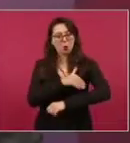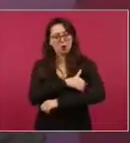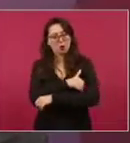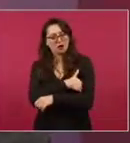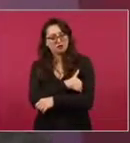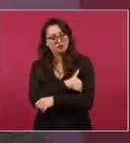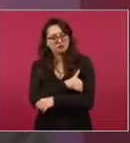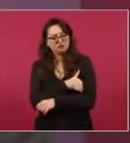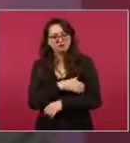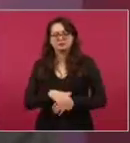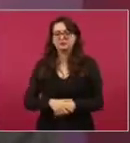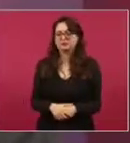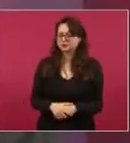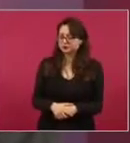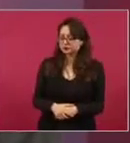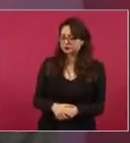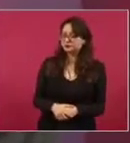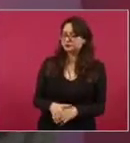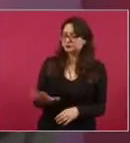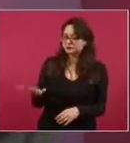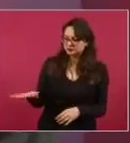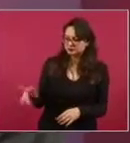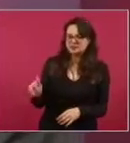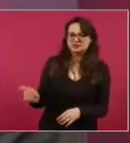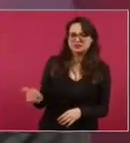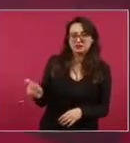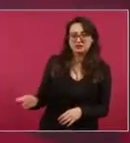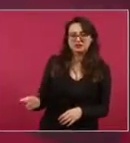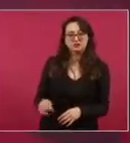y los ministros ganan más que el presidente.